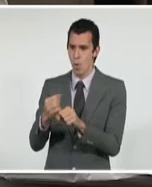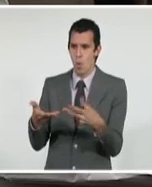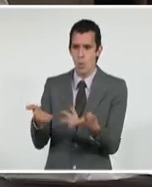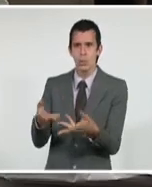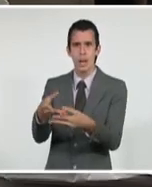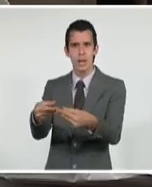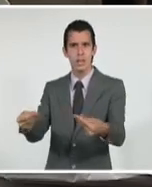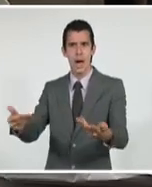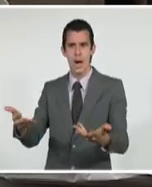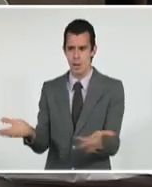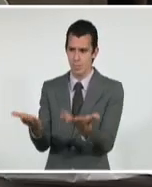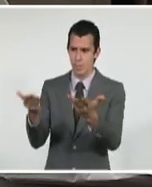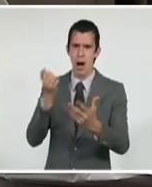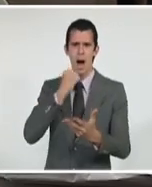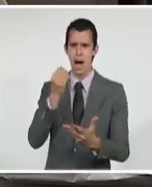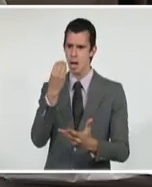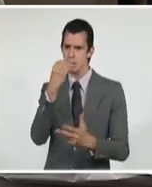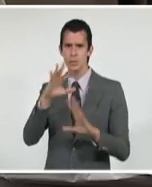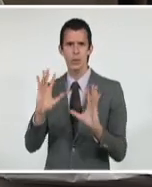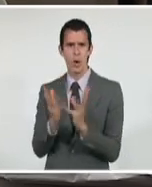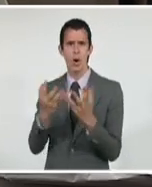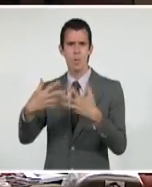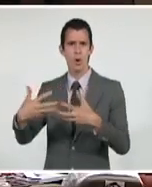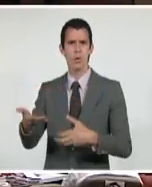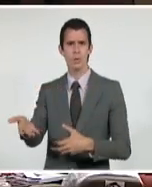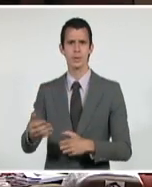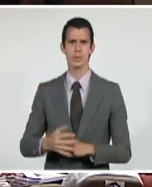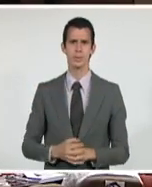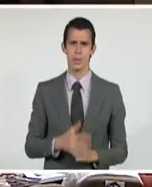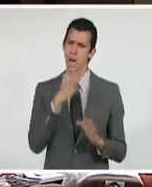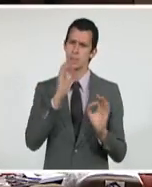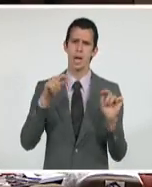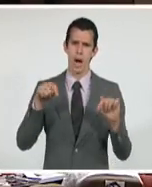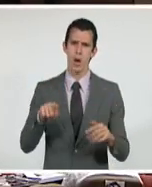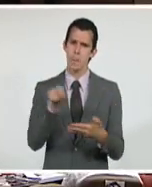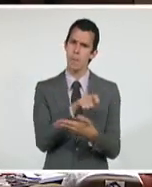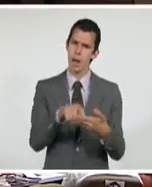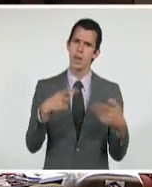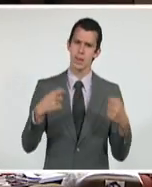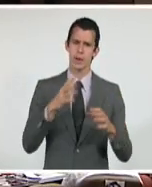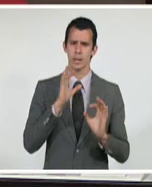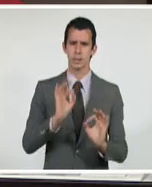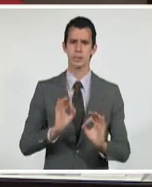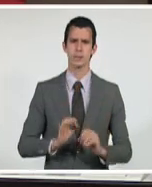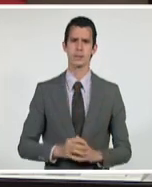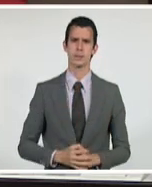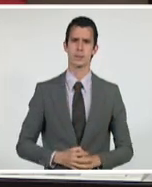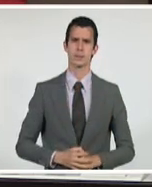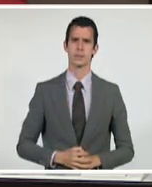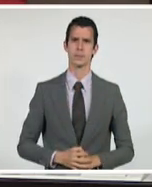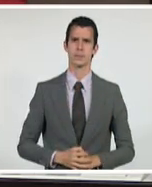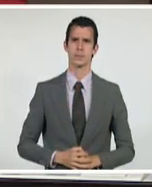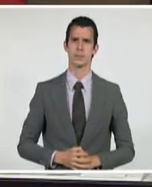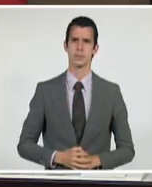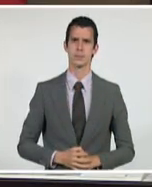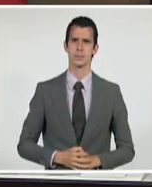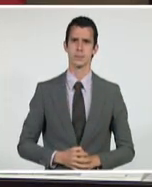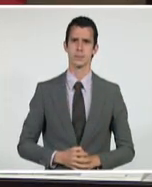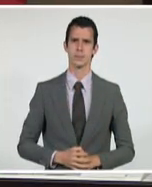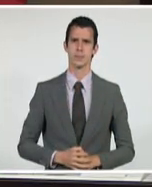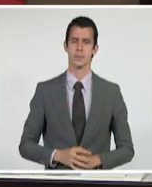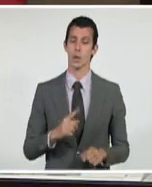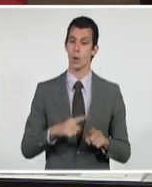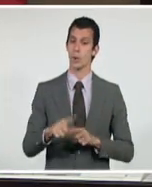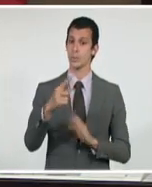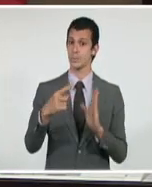república está impulsando precisamente con los organismos poner los recursos donde tenemos el agua. Conseguir mayor agilidad en cuanto a las normas jurídicas para la